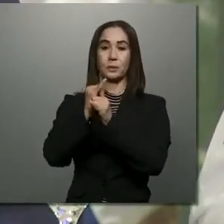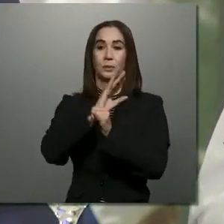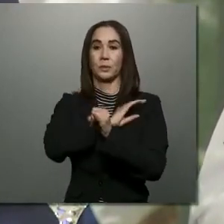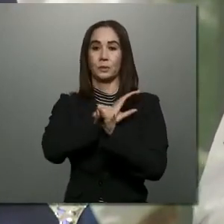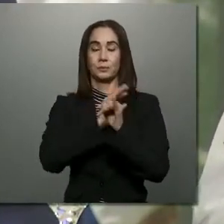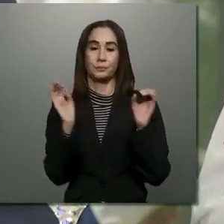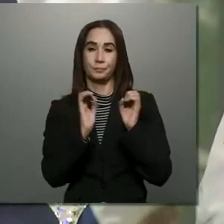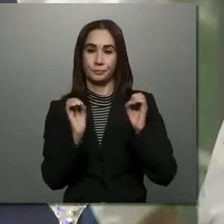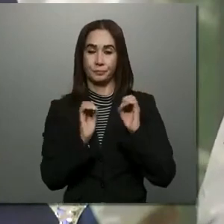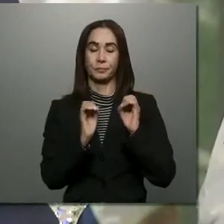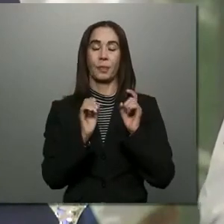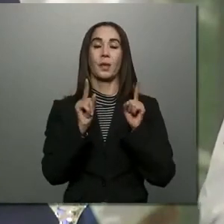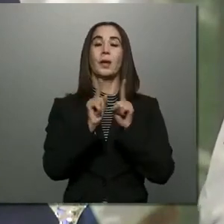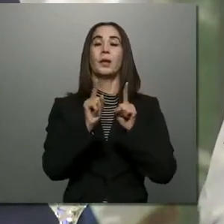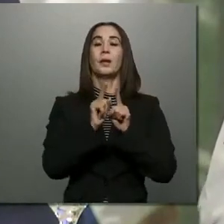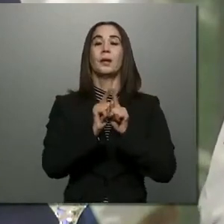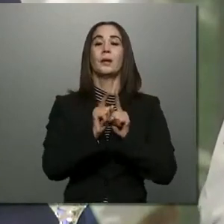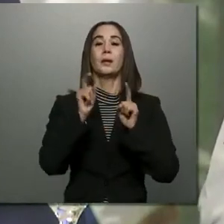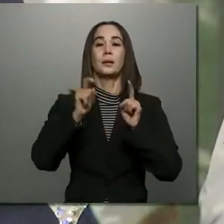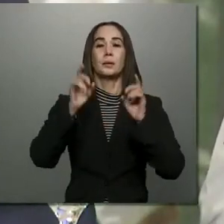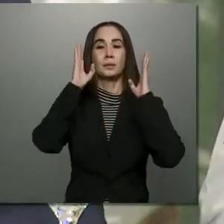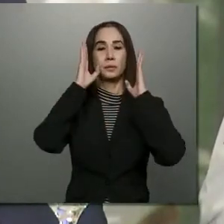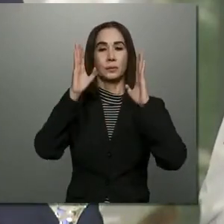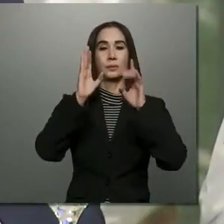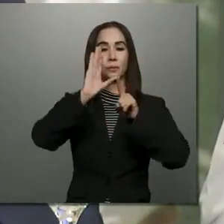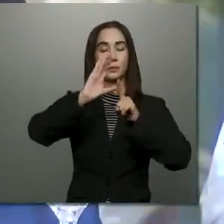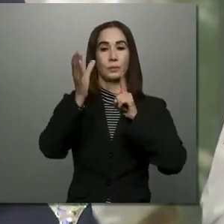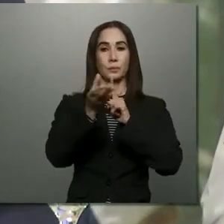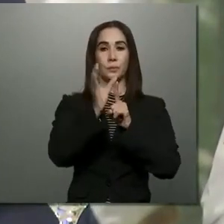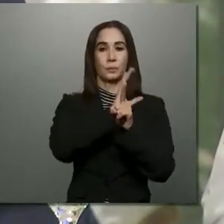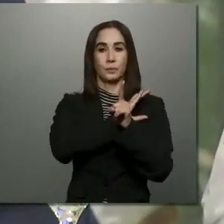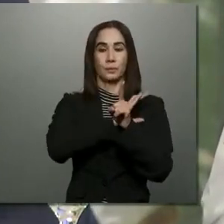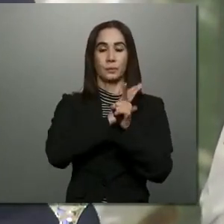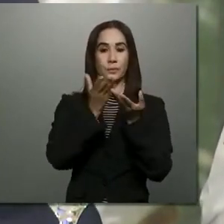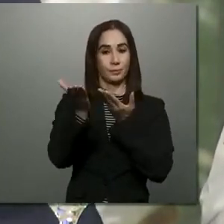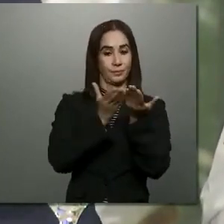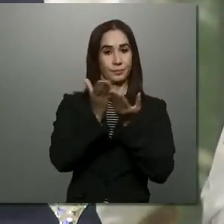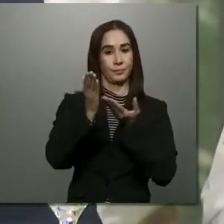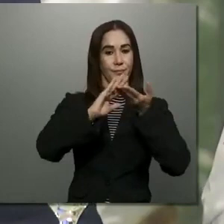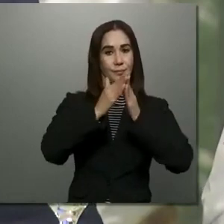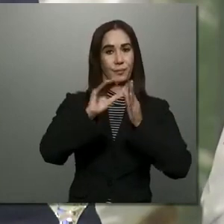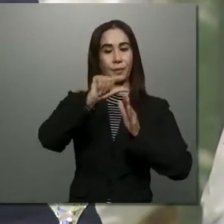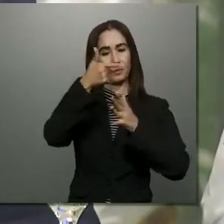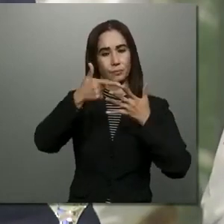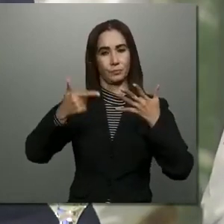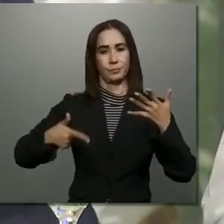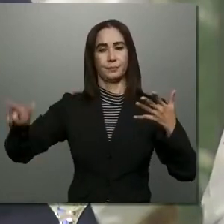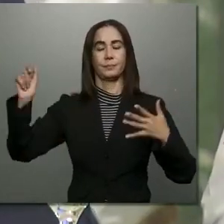necesidad de enfoque de cultura policial al servicio de la ciudadanía, entre otros.